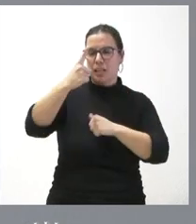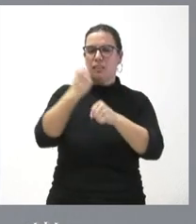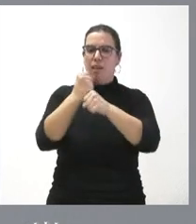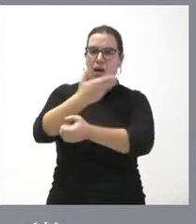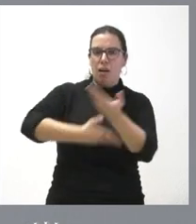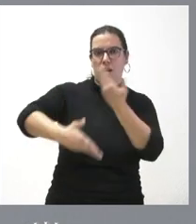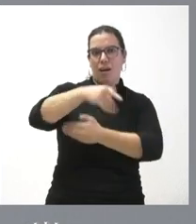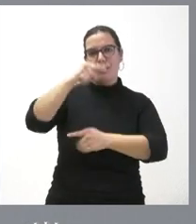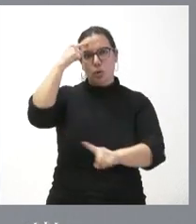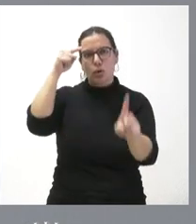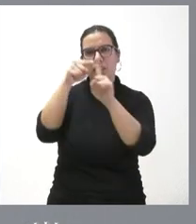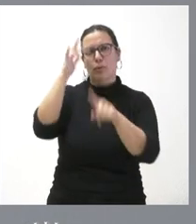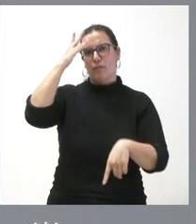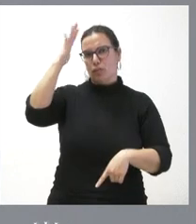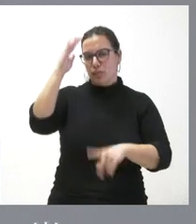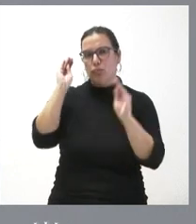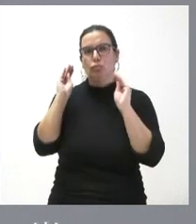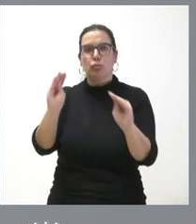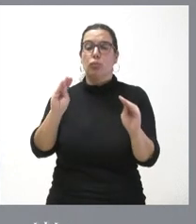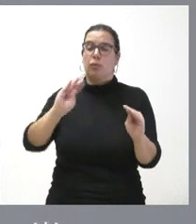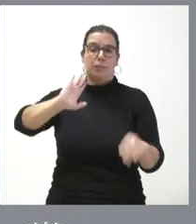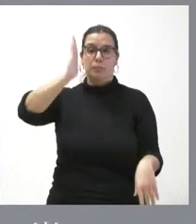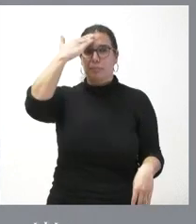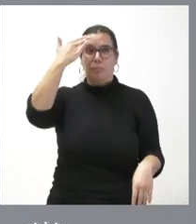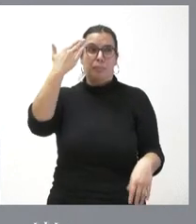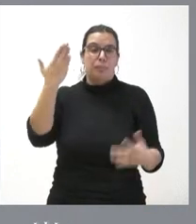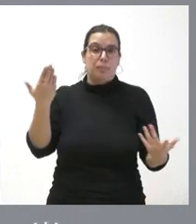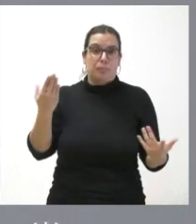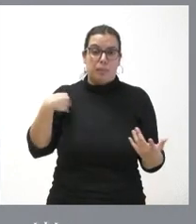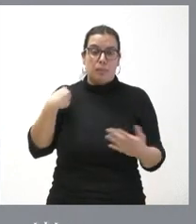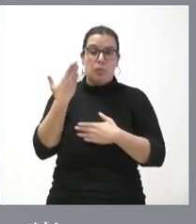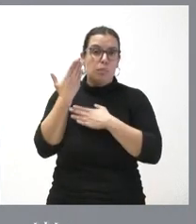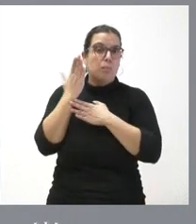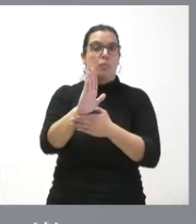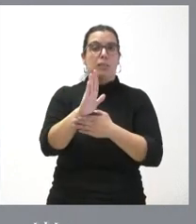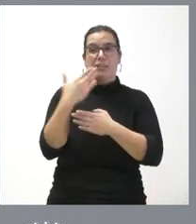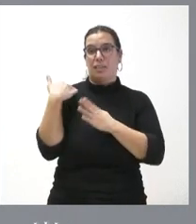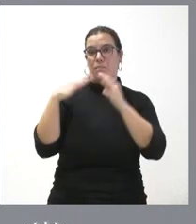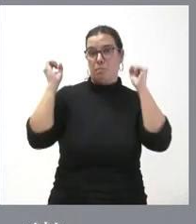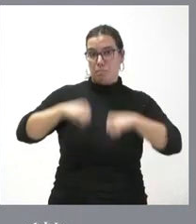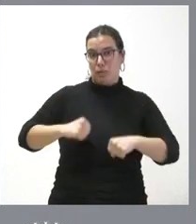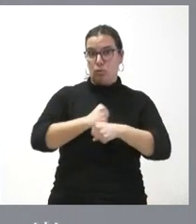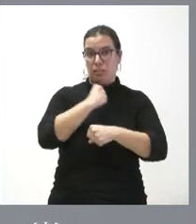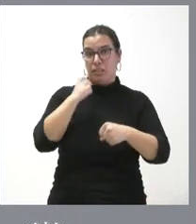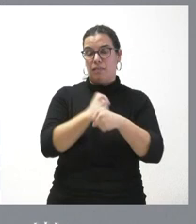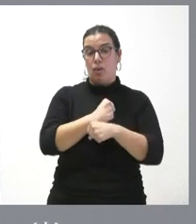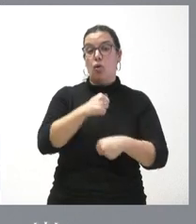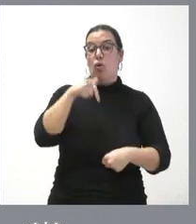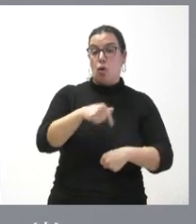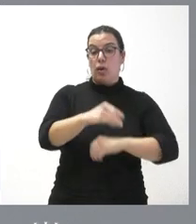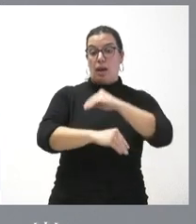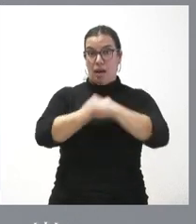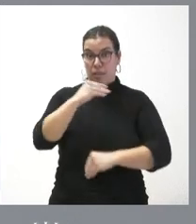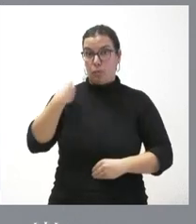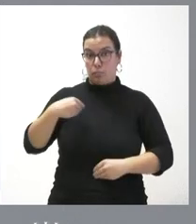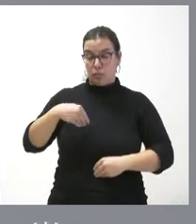esta es su idea su filosofía este principio es el que propuso aquellos pactos de trabajo es lo que hoy hacemos en el Consejo de Gobierno